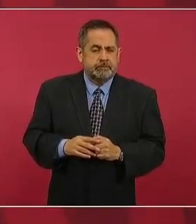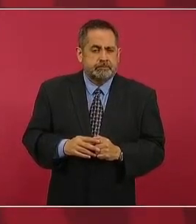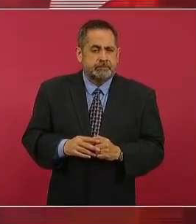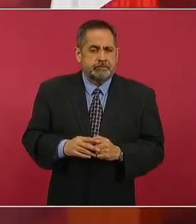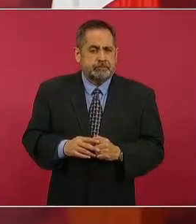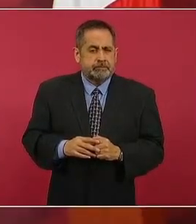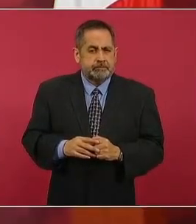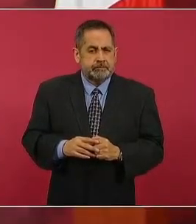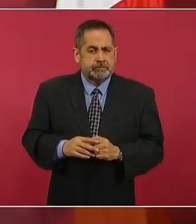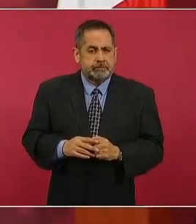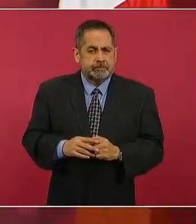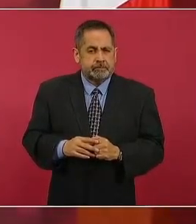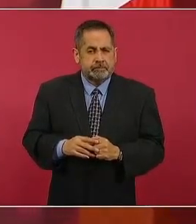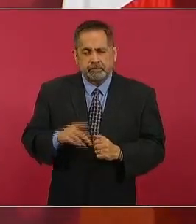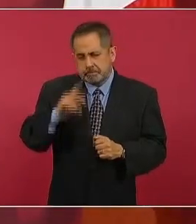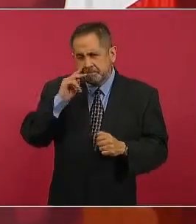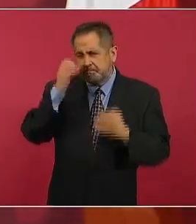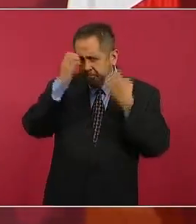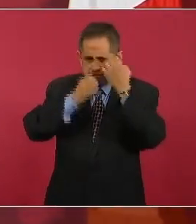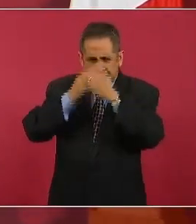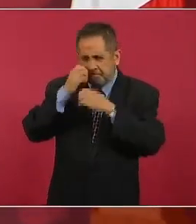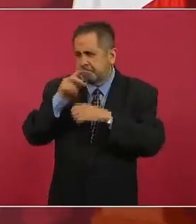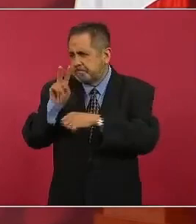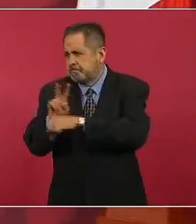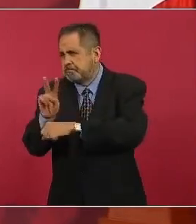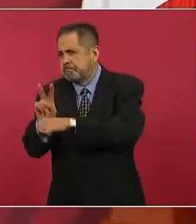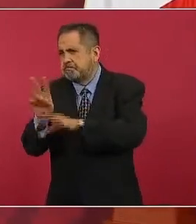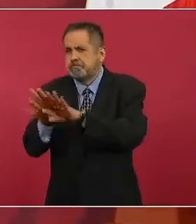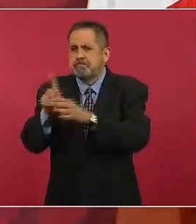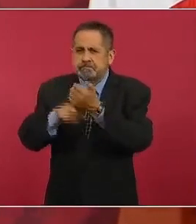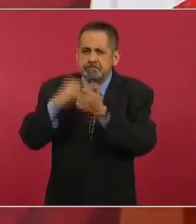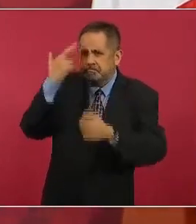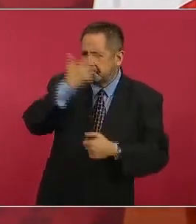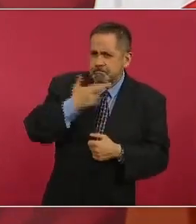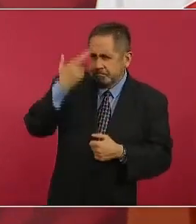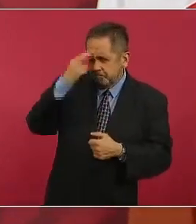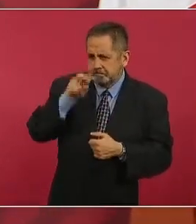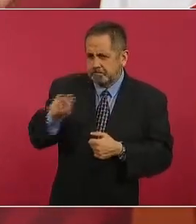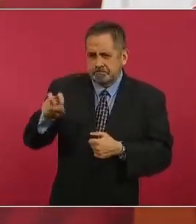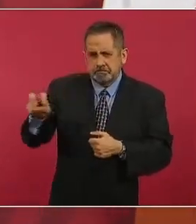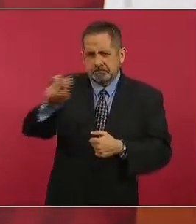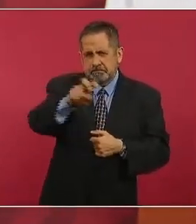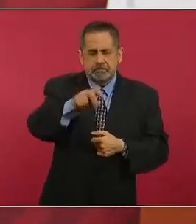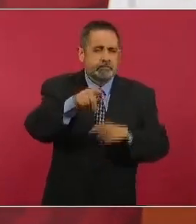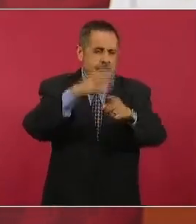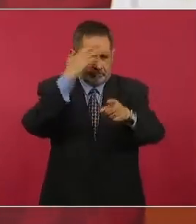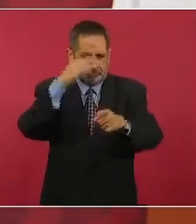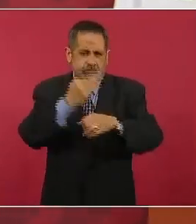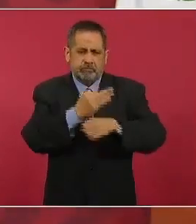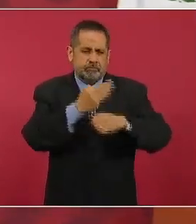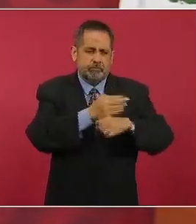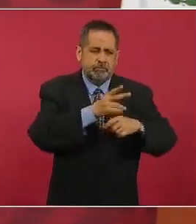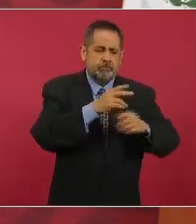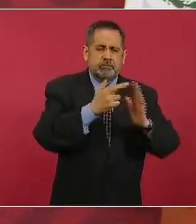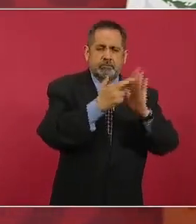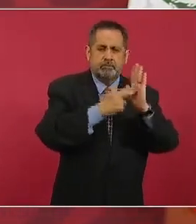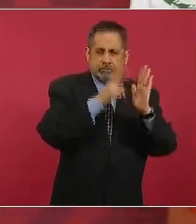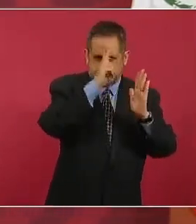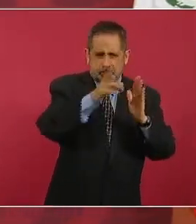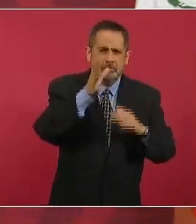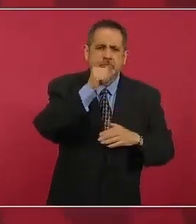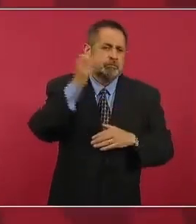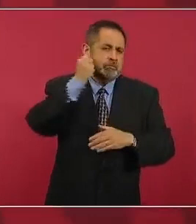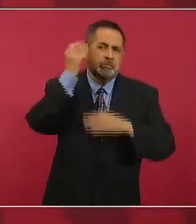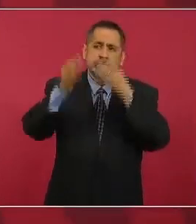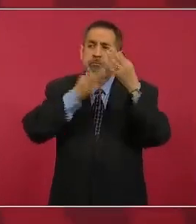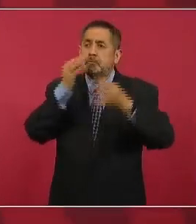de supervisión porque no podemos por la veda hacer actos